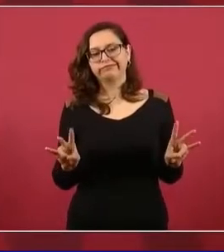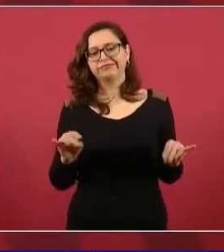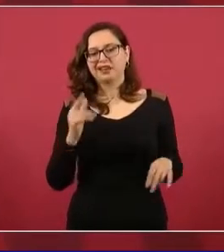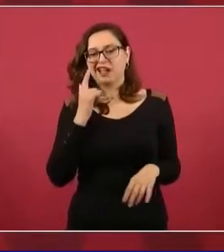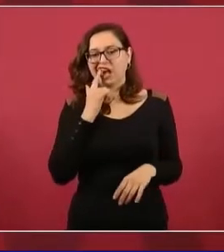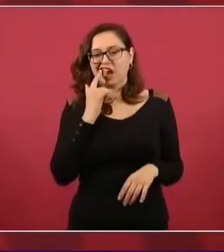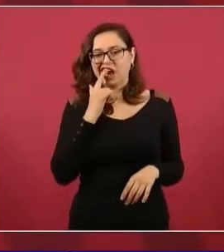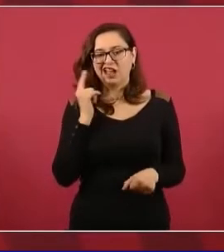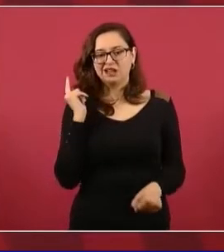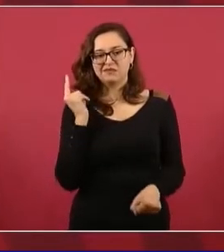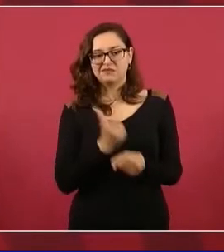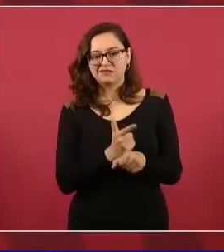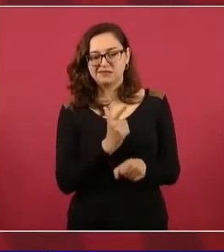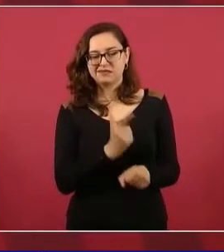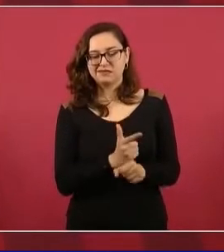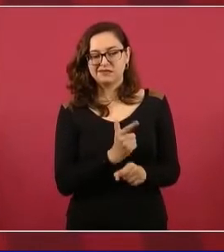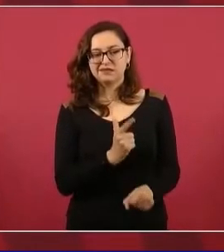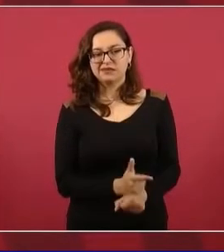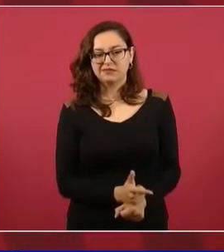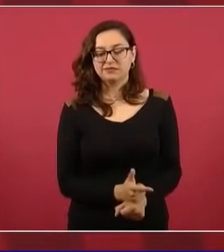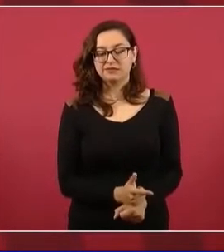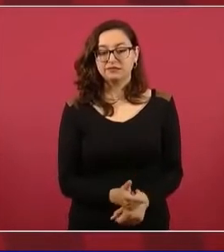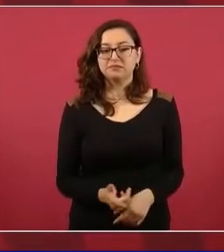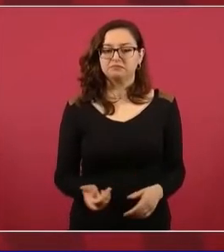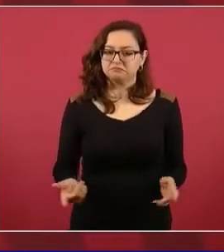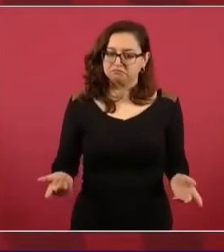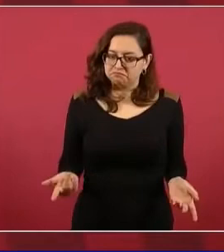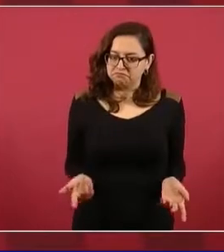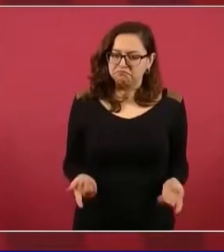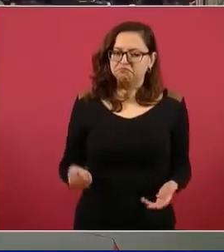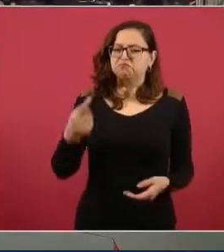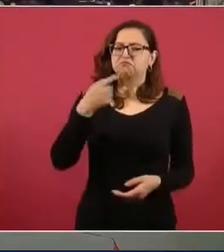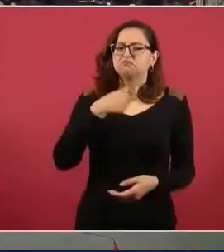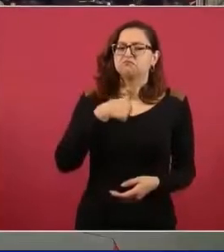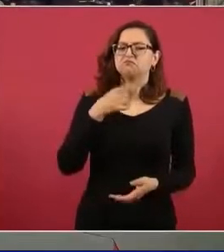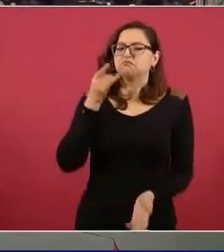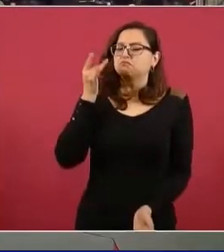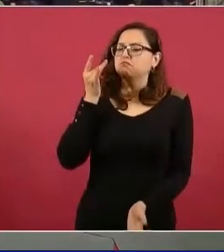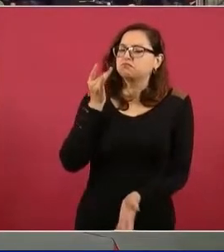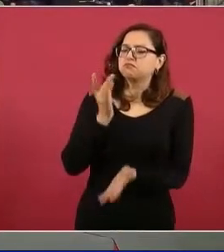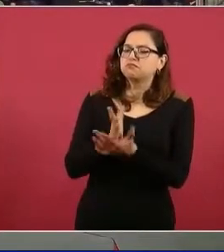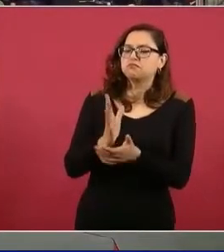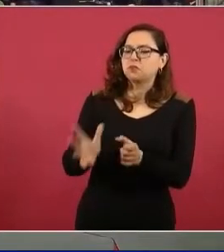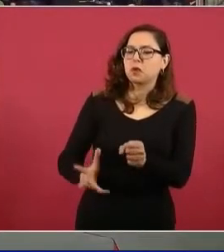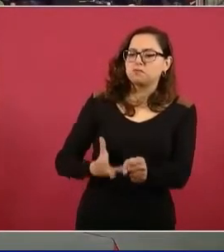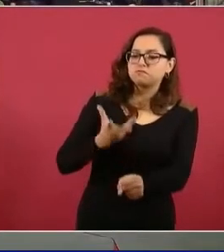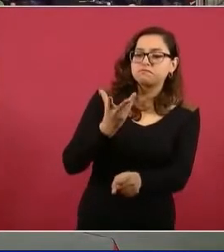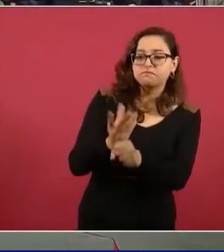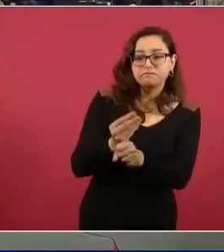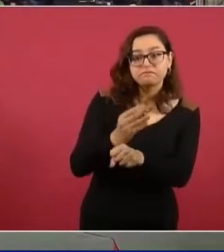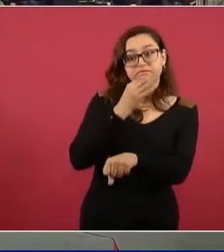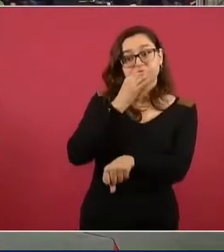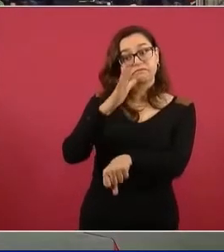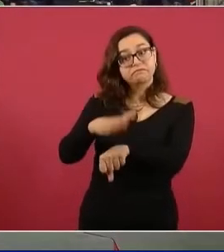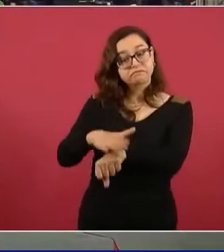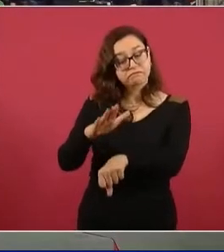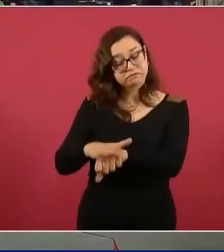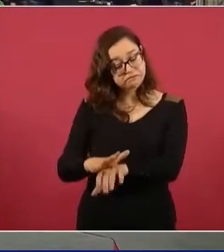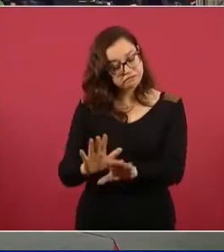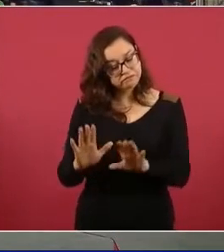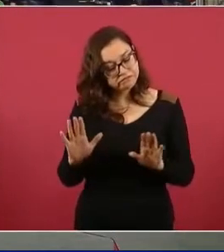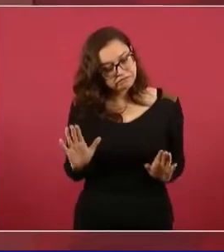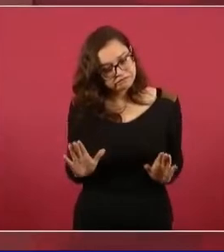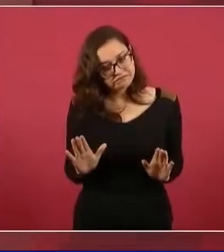avispada, pero no está de más hablarles de que ahí van a llegar